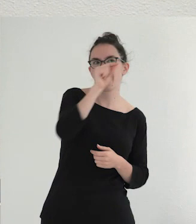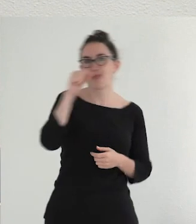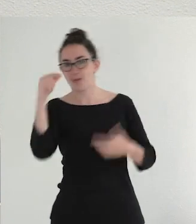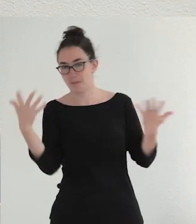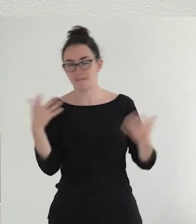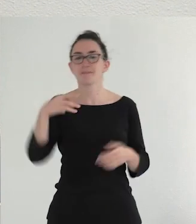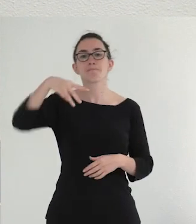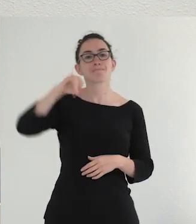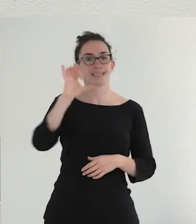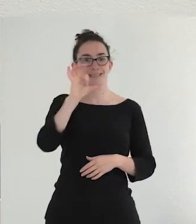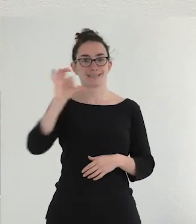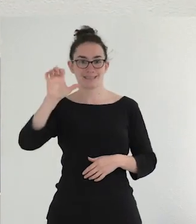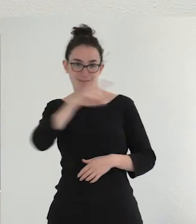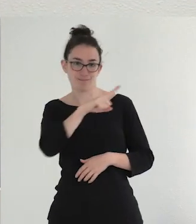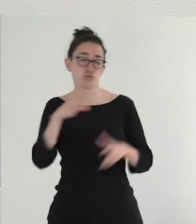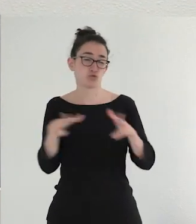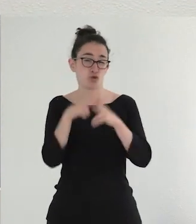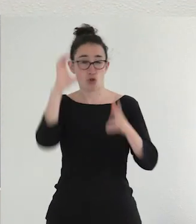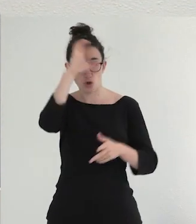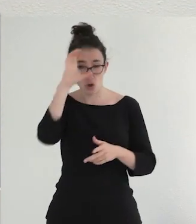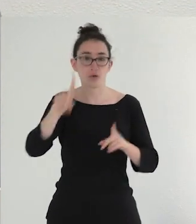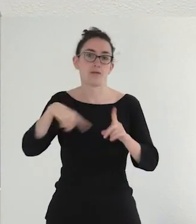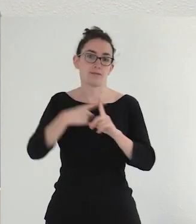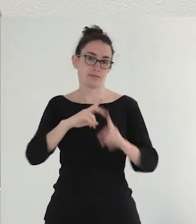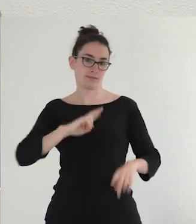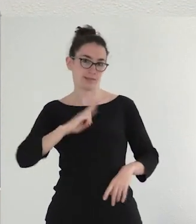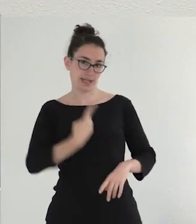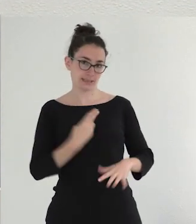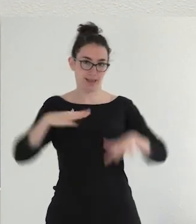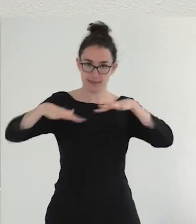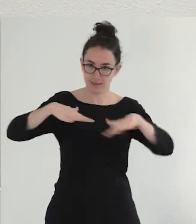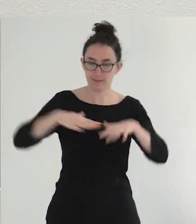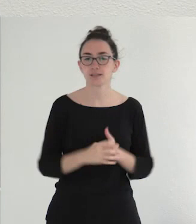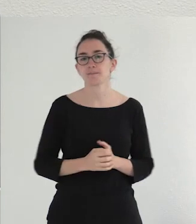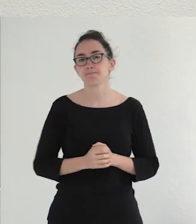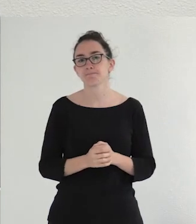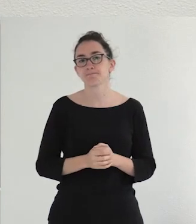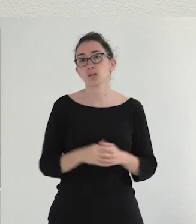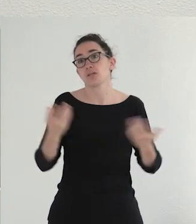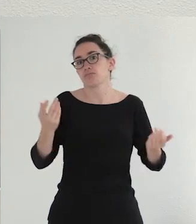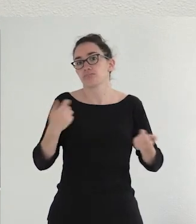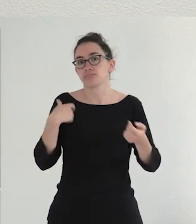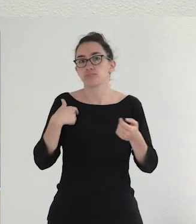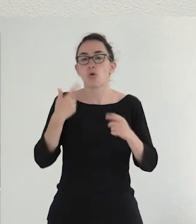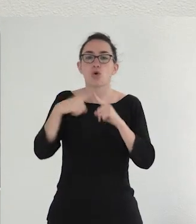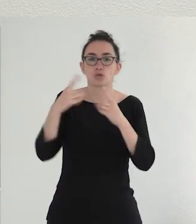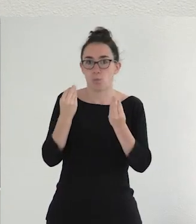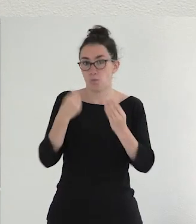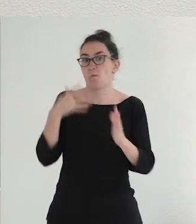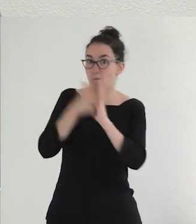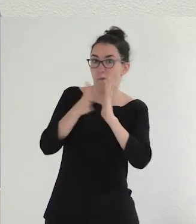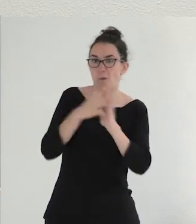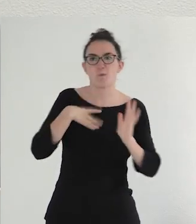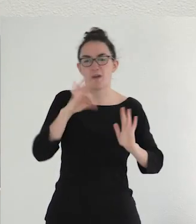Mise, que es sociólogo y también actista trans. Y bueno, podría recitar un montón de cosas, pero